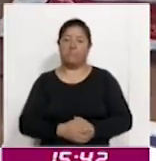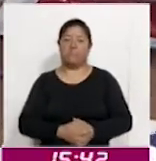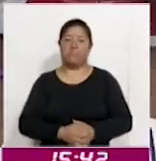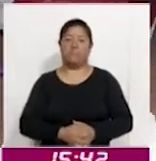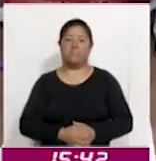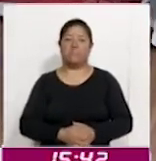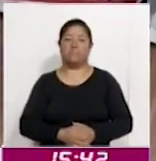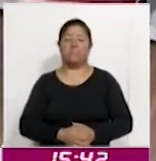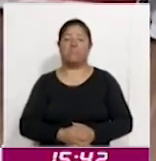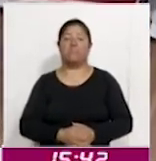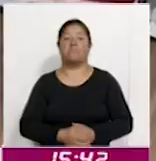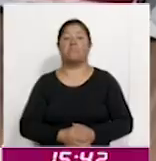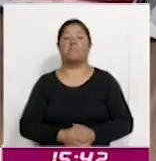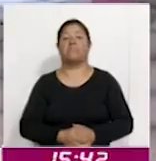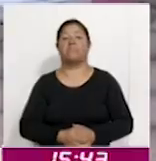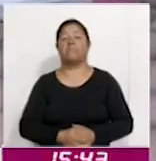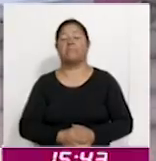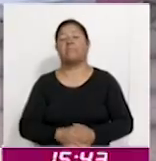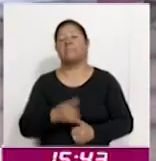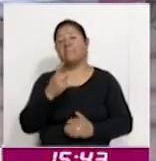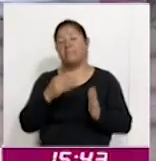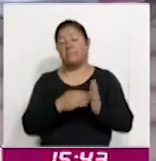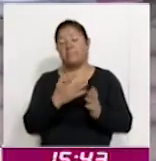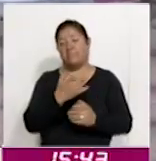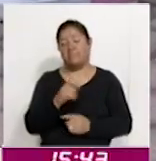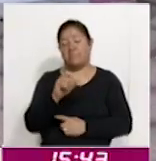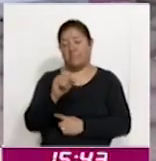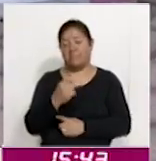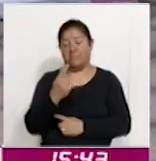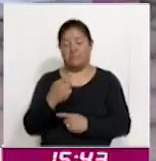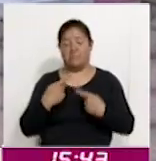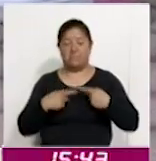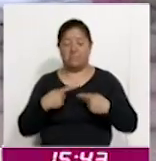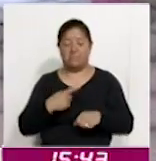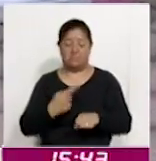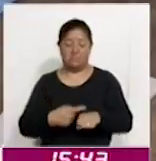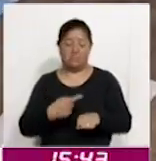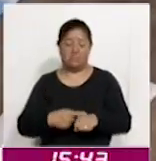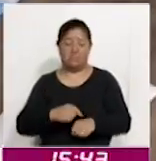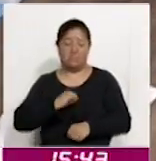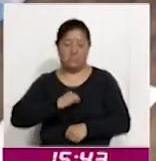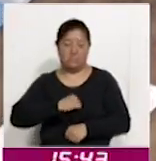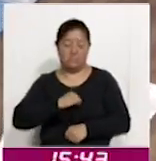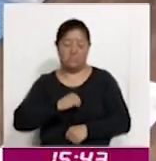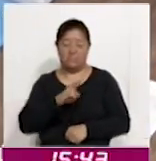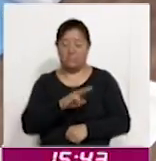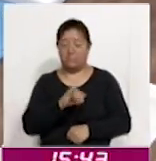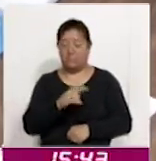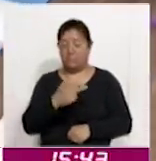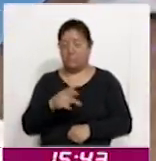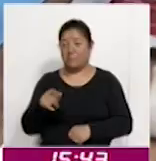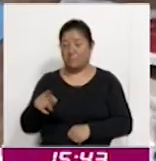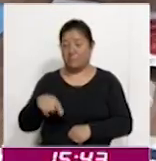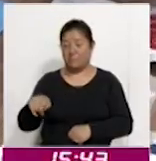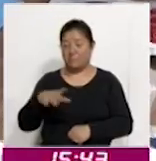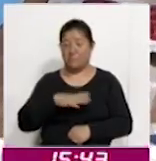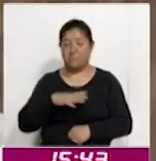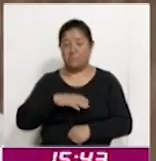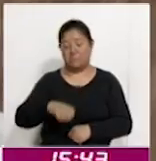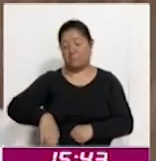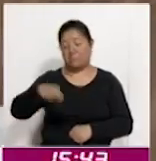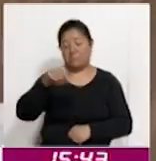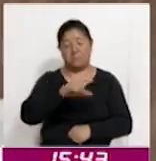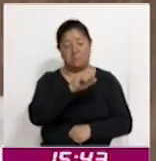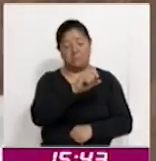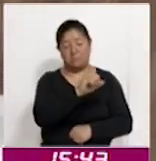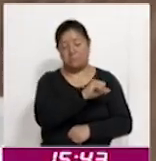En Tlaxcala existen 1,521 pacientes activos con VIH. La mayoría de las personas diagnosticadas se encuentran en el rango de edad de 20 a